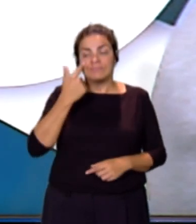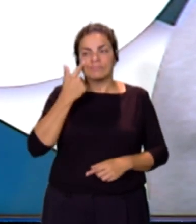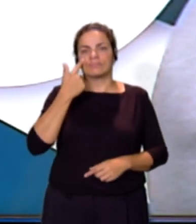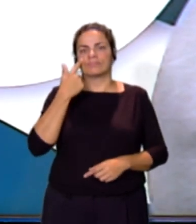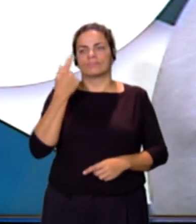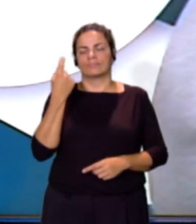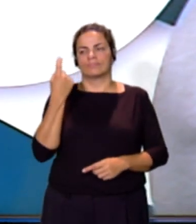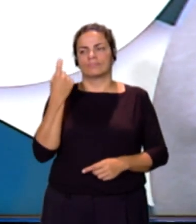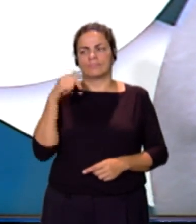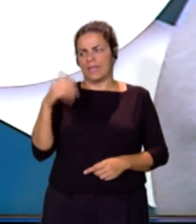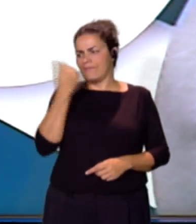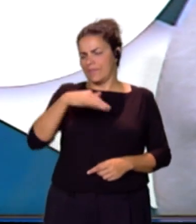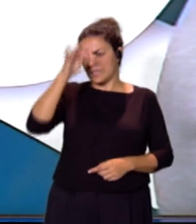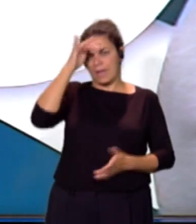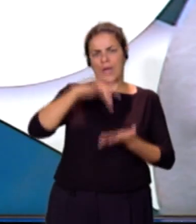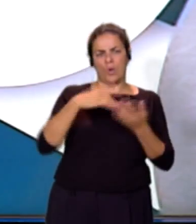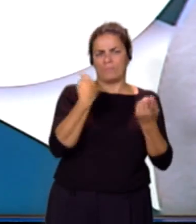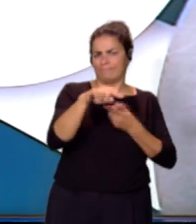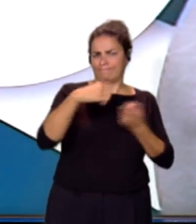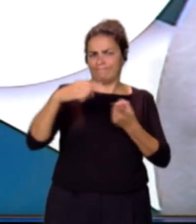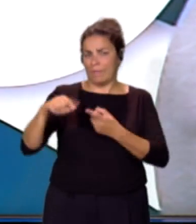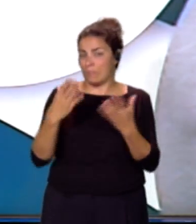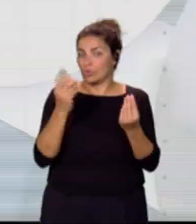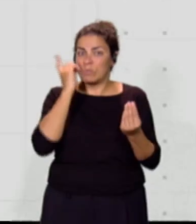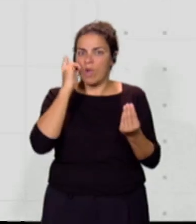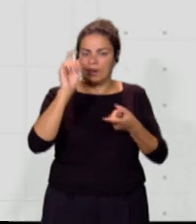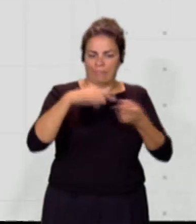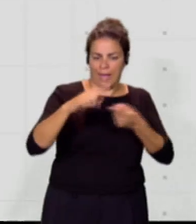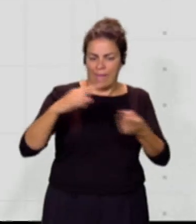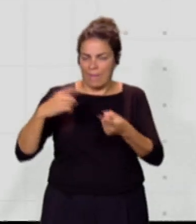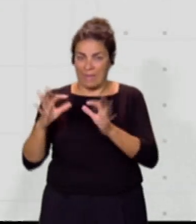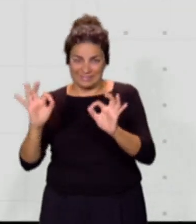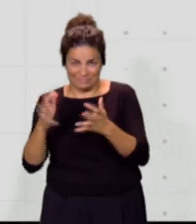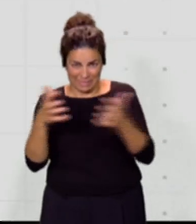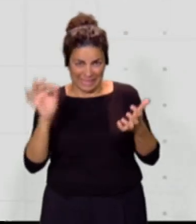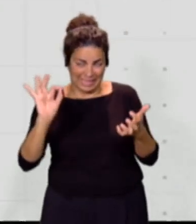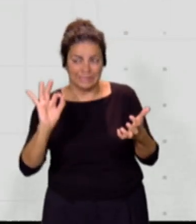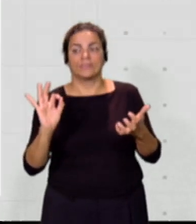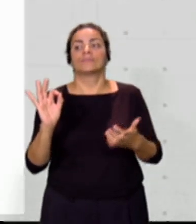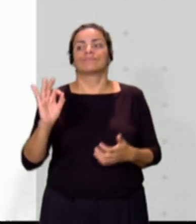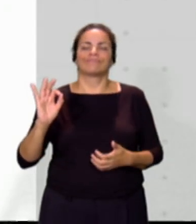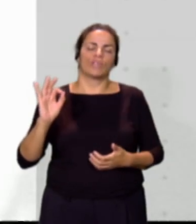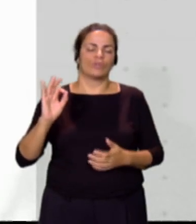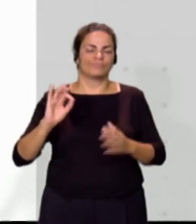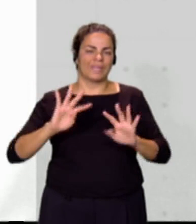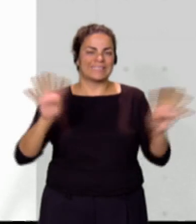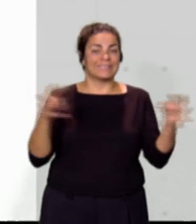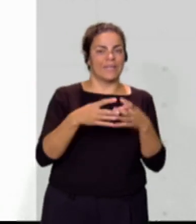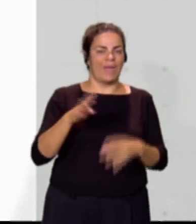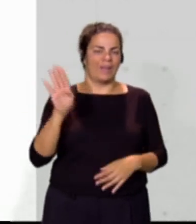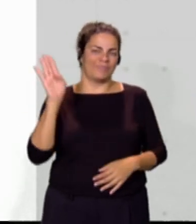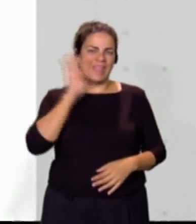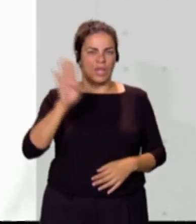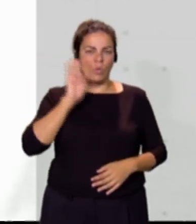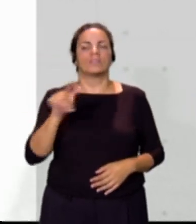llegado durante este fin de semana a muchos de nuestros móviles. Los ciberdelincuentes se hacen pasar por Infojobs,